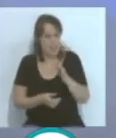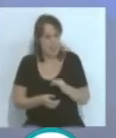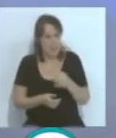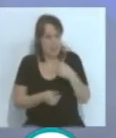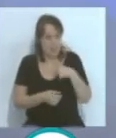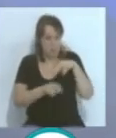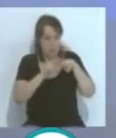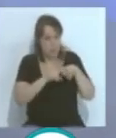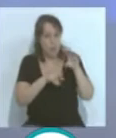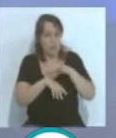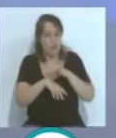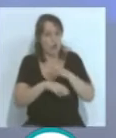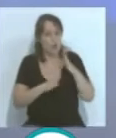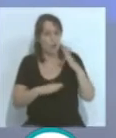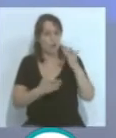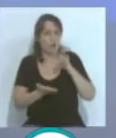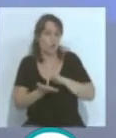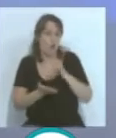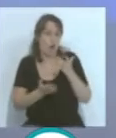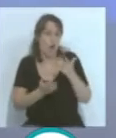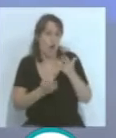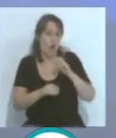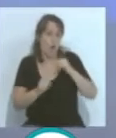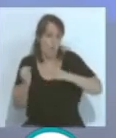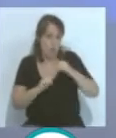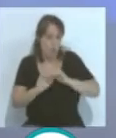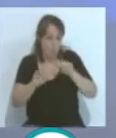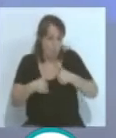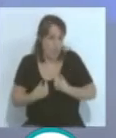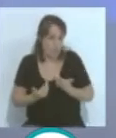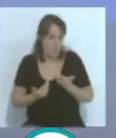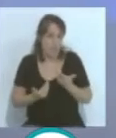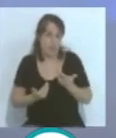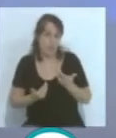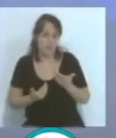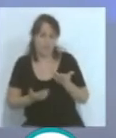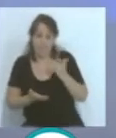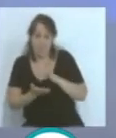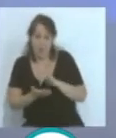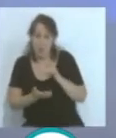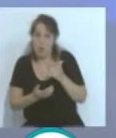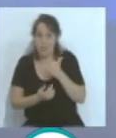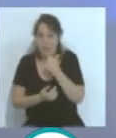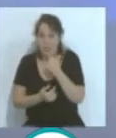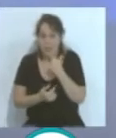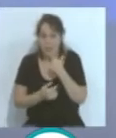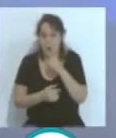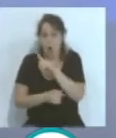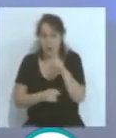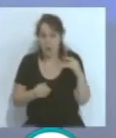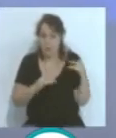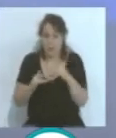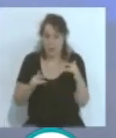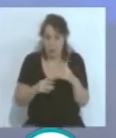volvió a la competición, cuando empezó todo el tema, después de cuando dieron ya para jugar esos últimos 11 partidos.